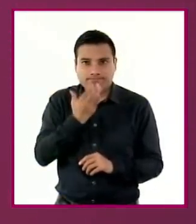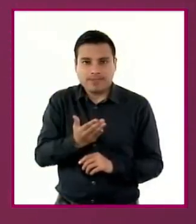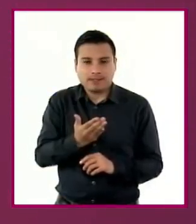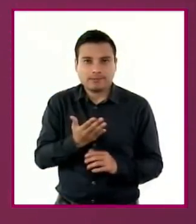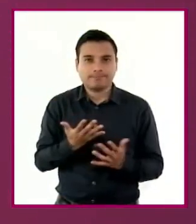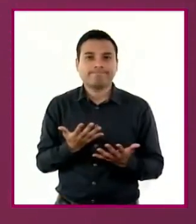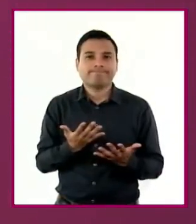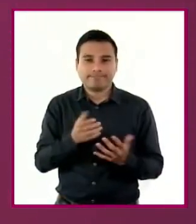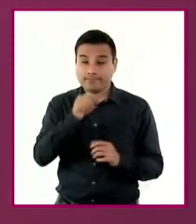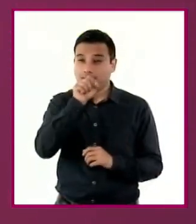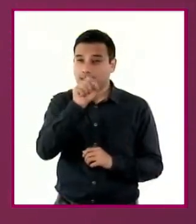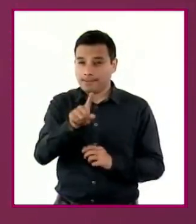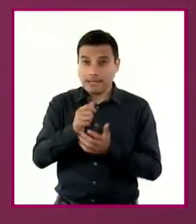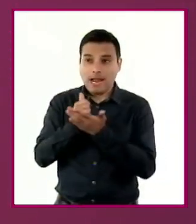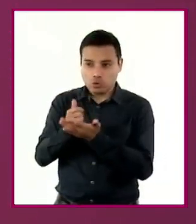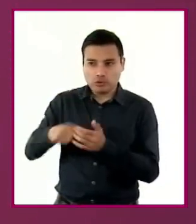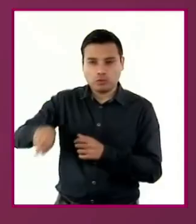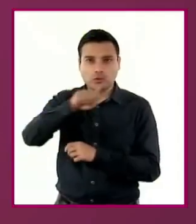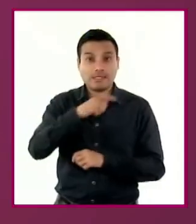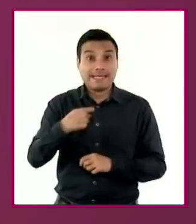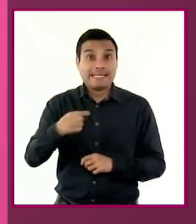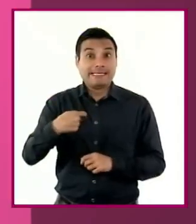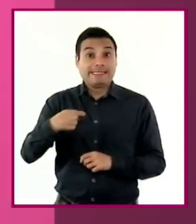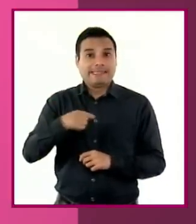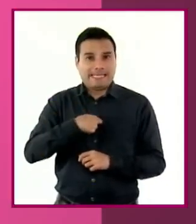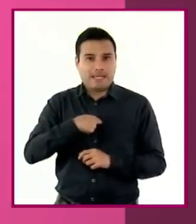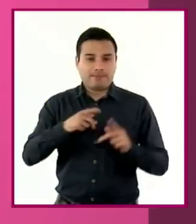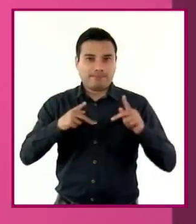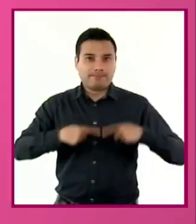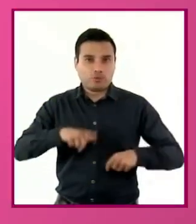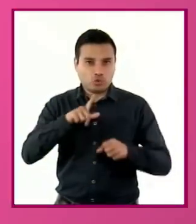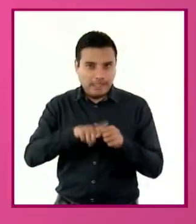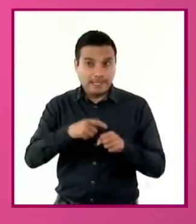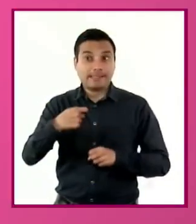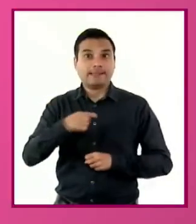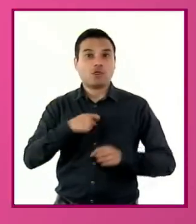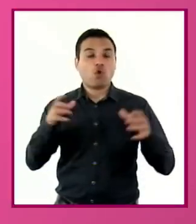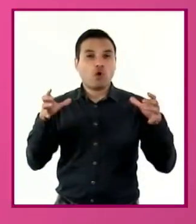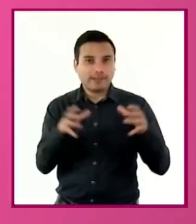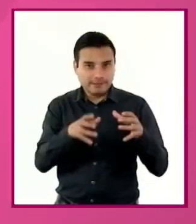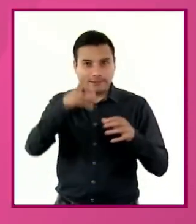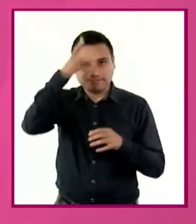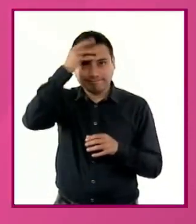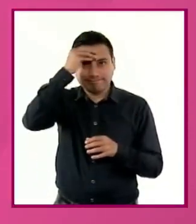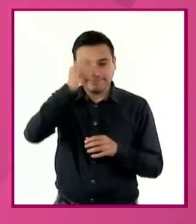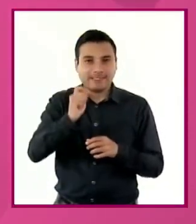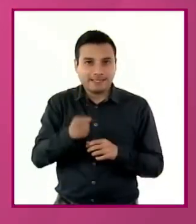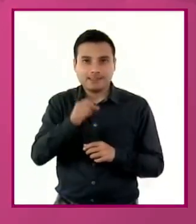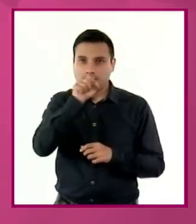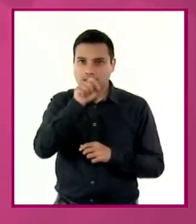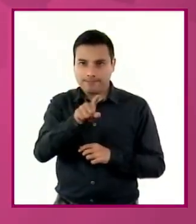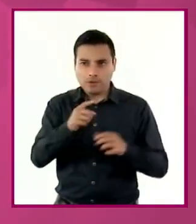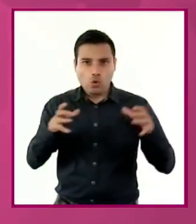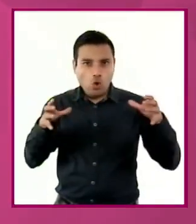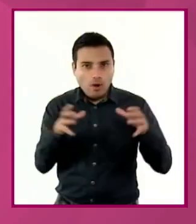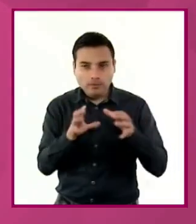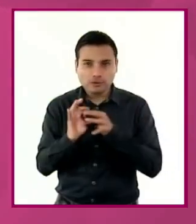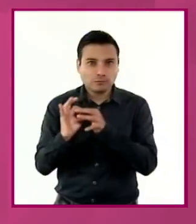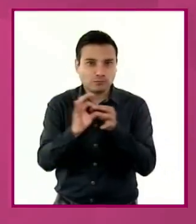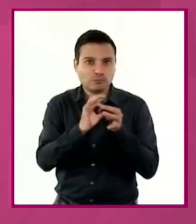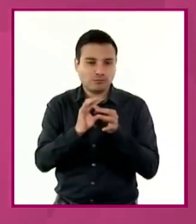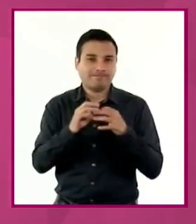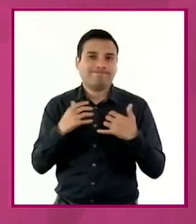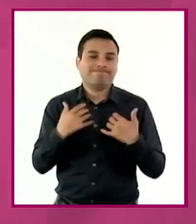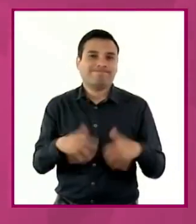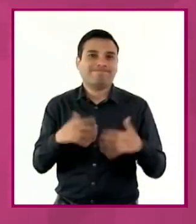conformación de la identidad personal y colectiva y abonan a la construcción del sentido de comunidad, lo que en